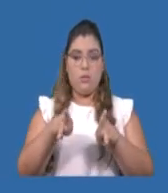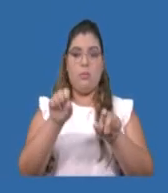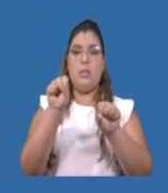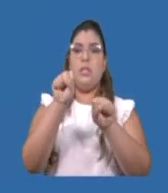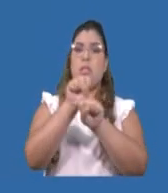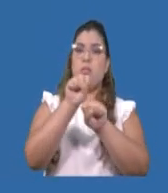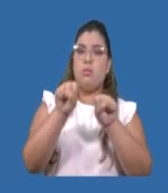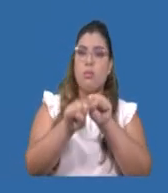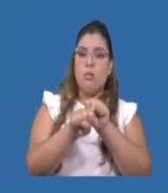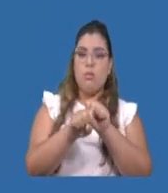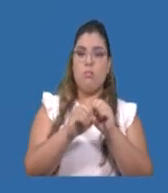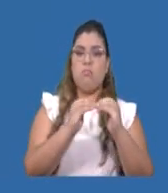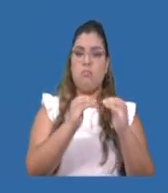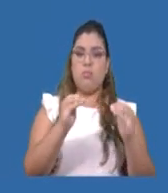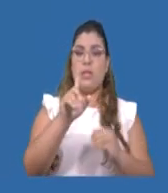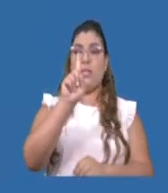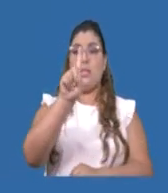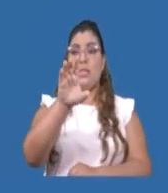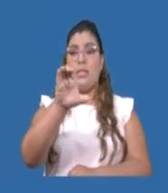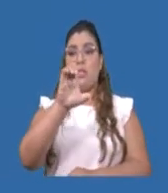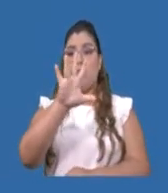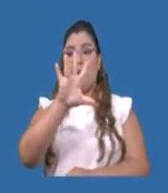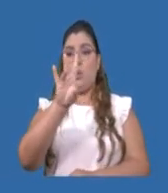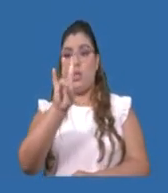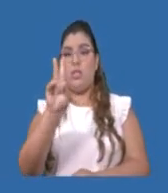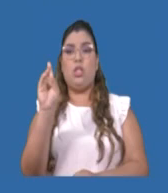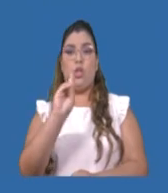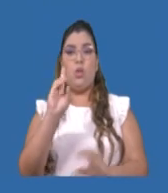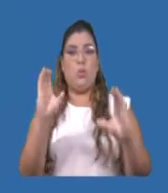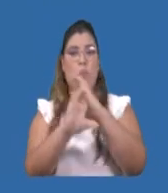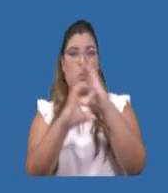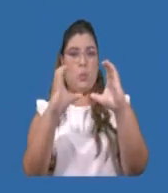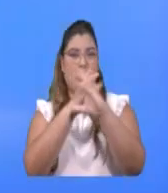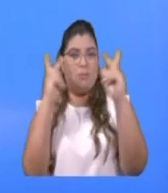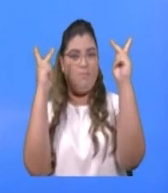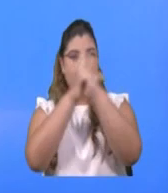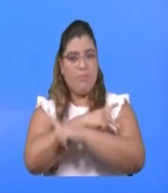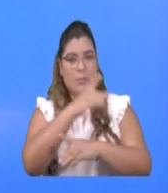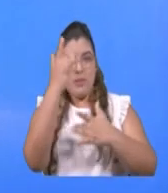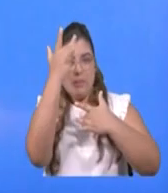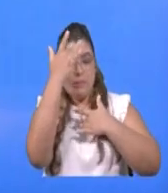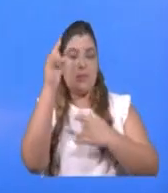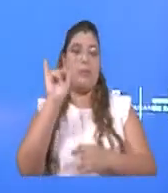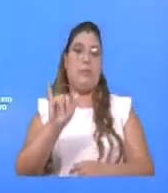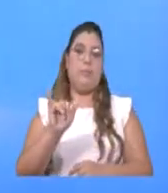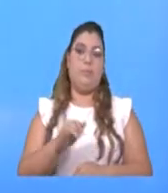157 personas actualmente en la unidad de cuidados intensivos.